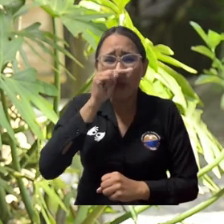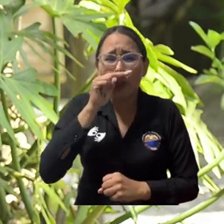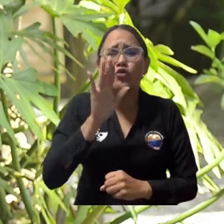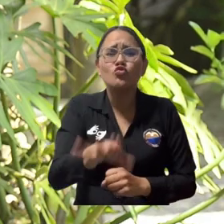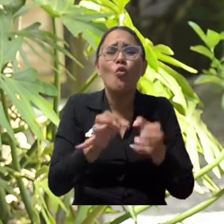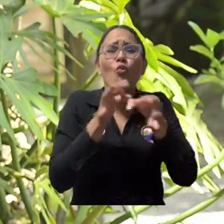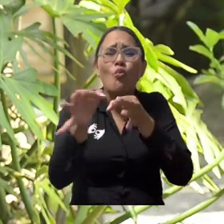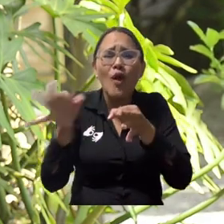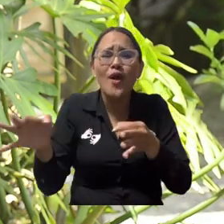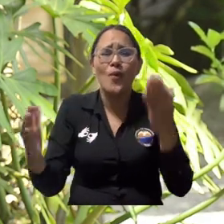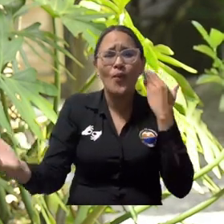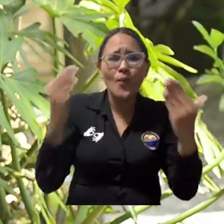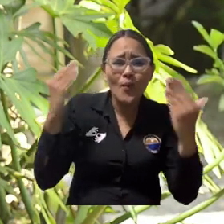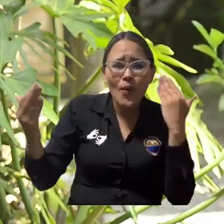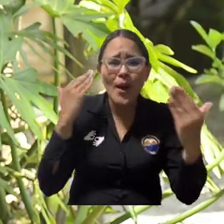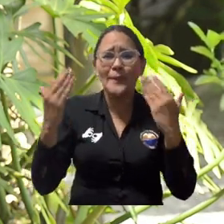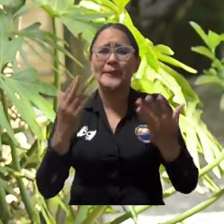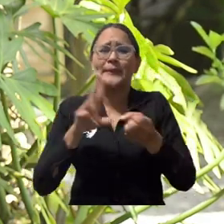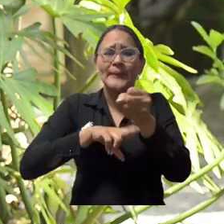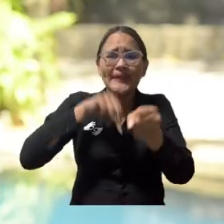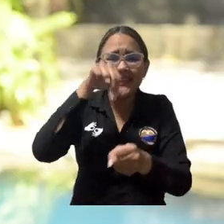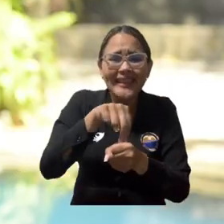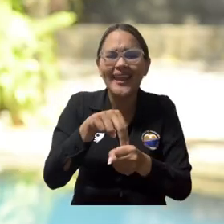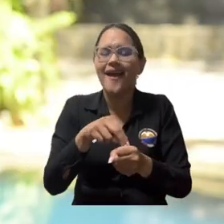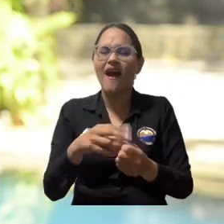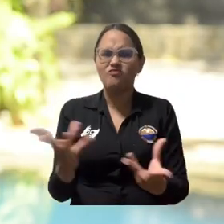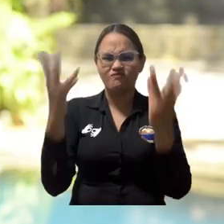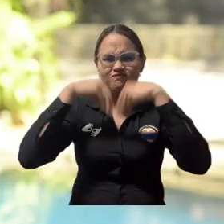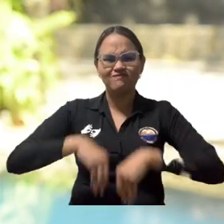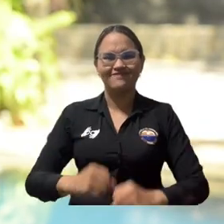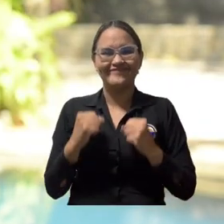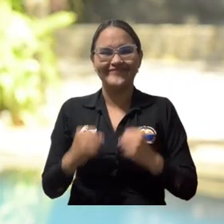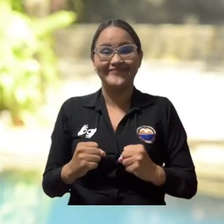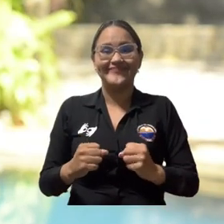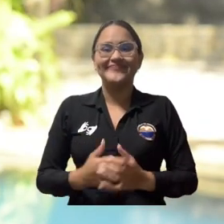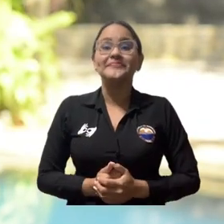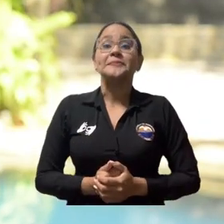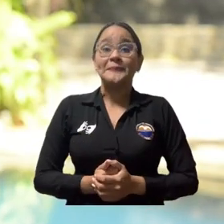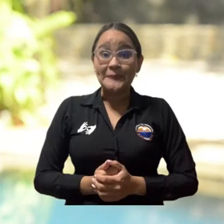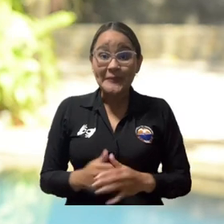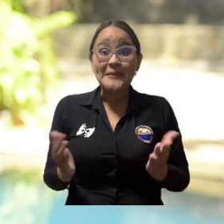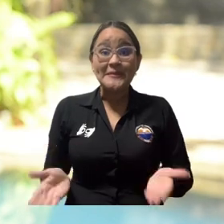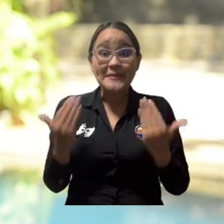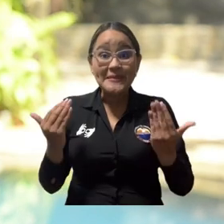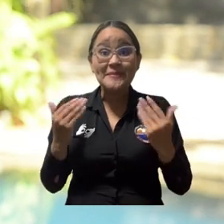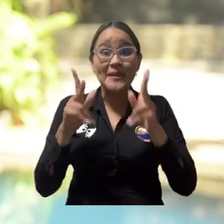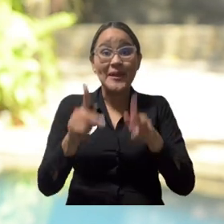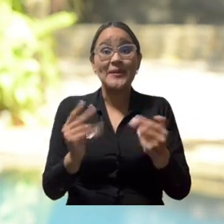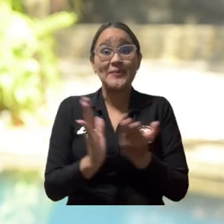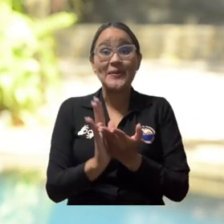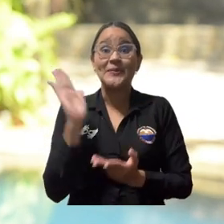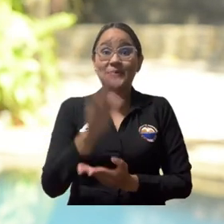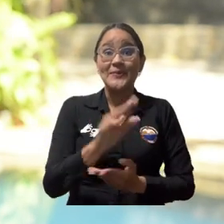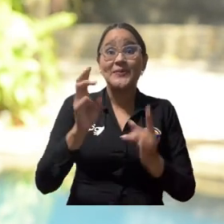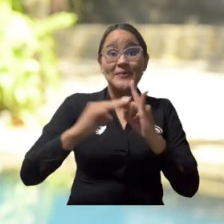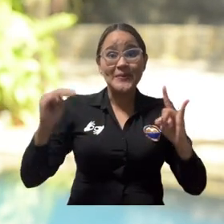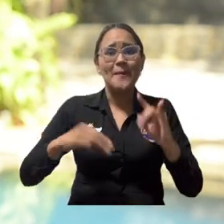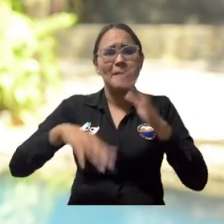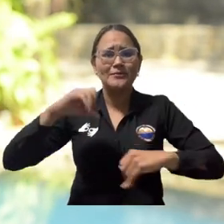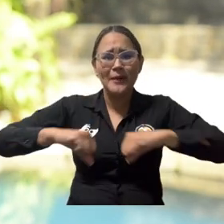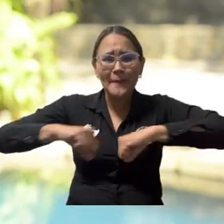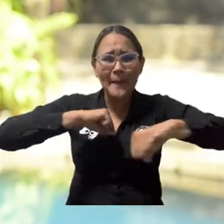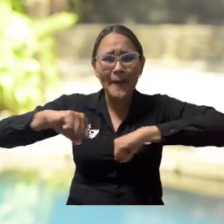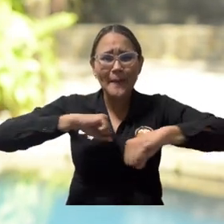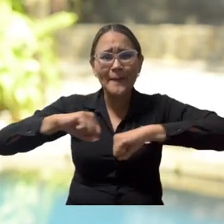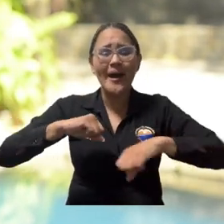veredas, al niño campesino, al niño indígena. La experiencia con los estudiantes de la universidad ha sido muy enriquecedora, muy productiva porque